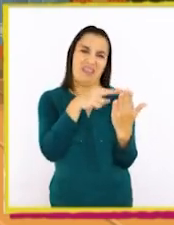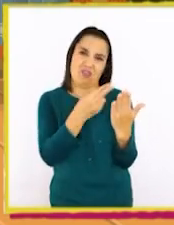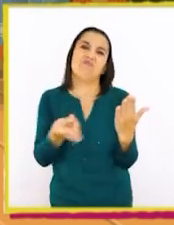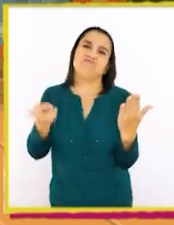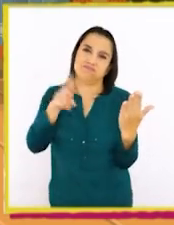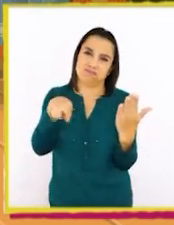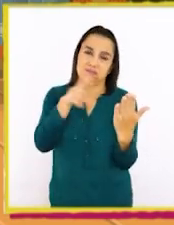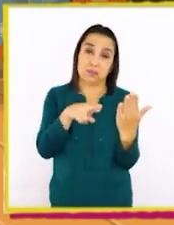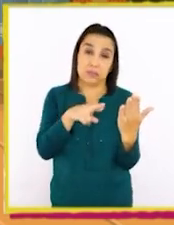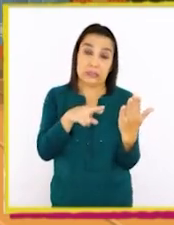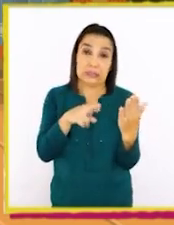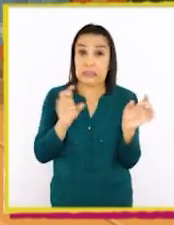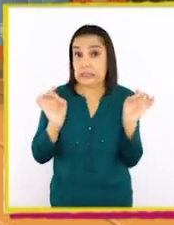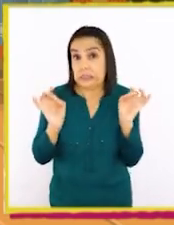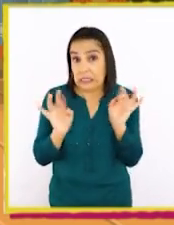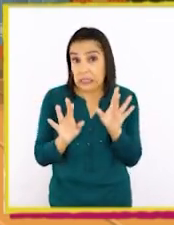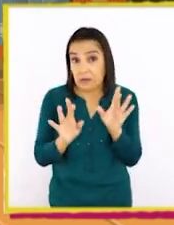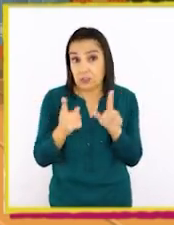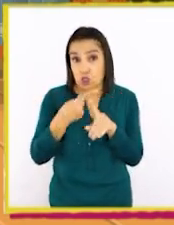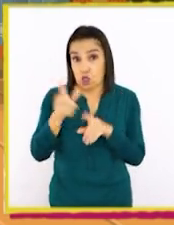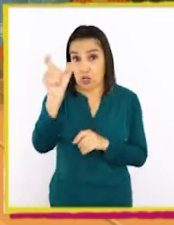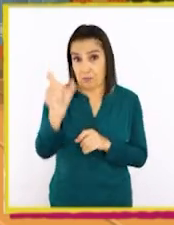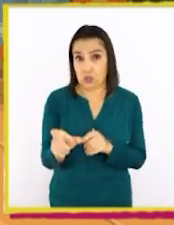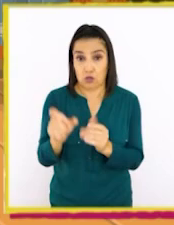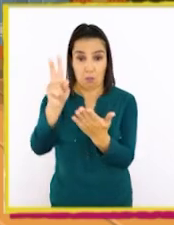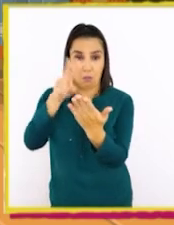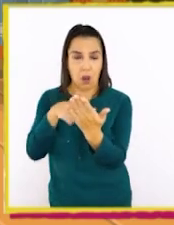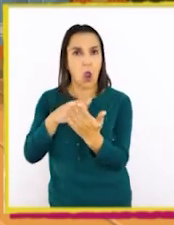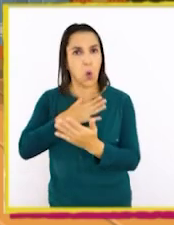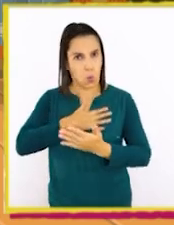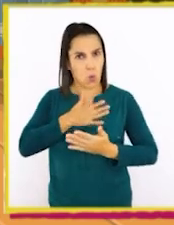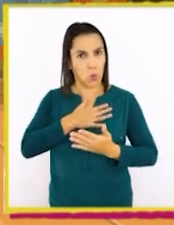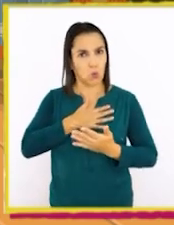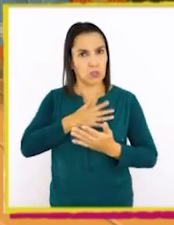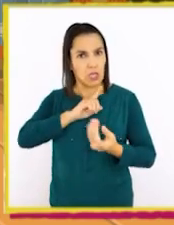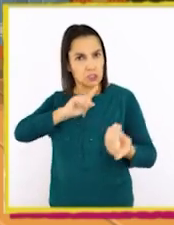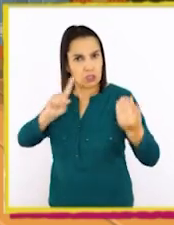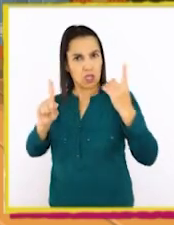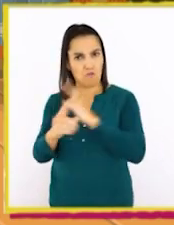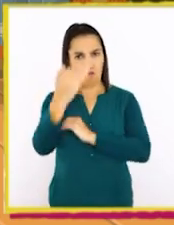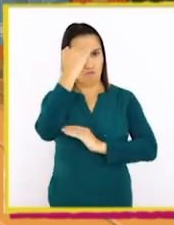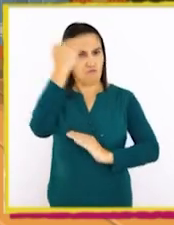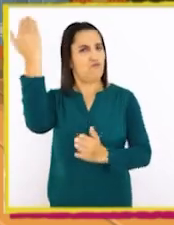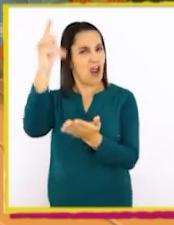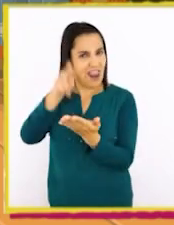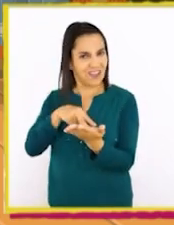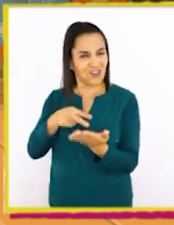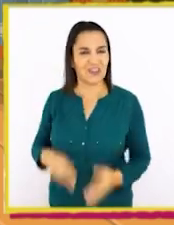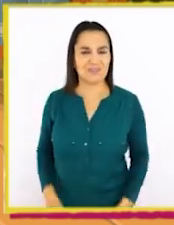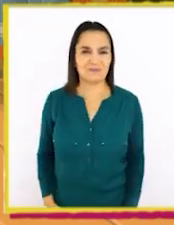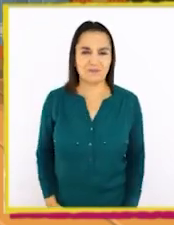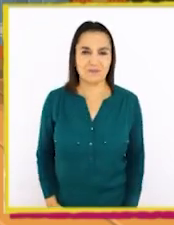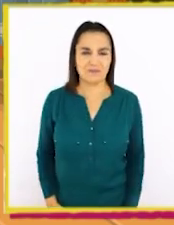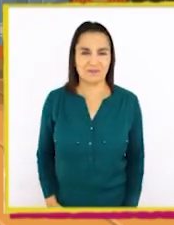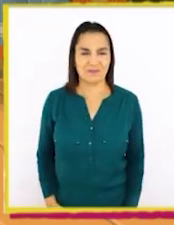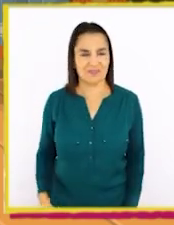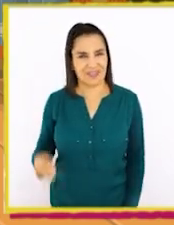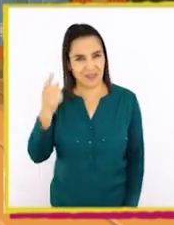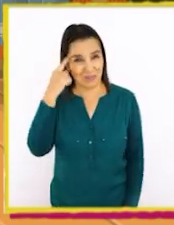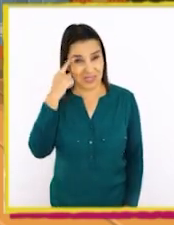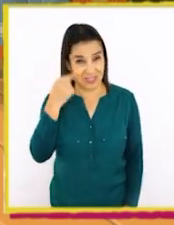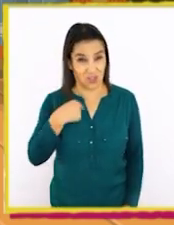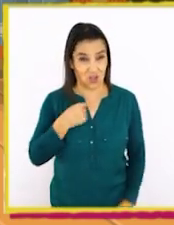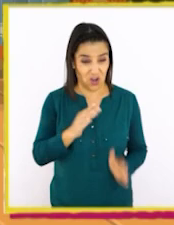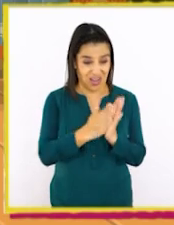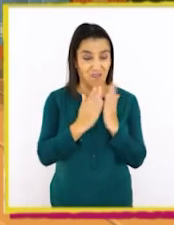Y tal vez a alguien más le guste tanto como a mí y se vuelva un gran lector. ¿Creen que debería